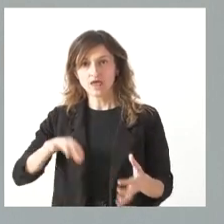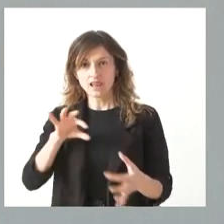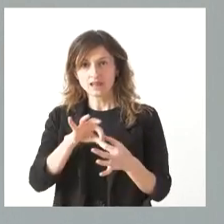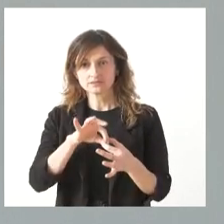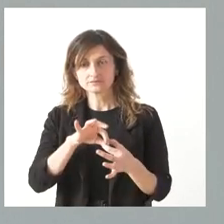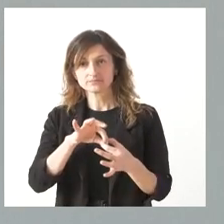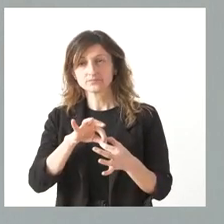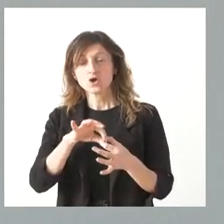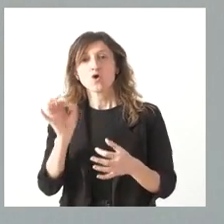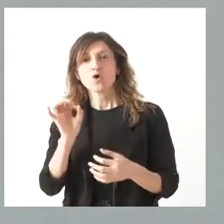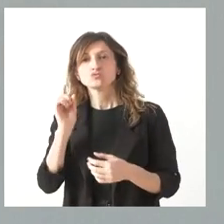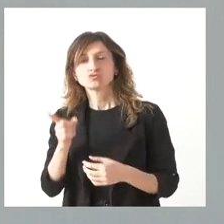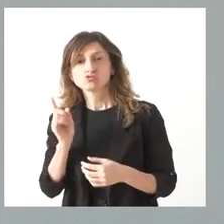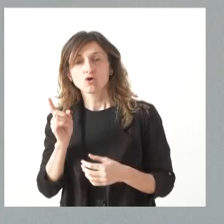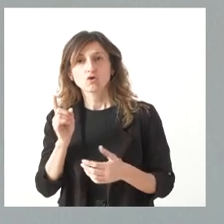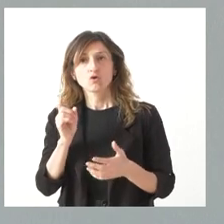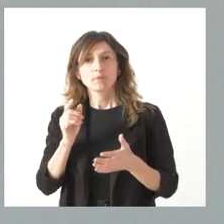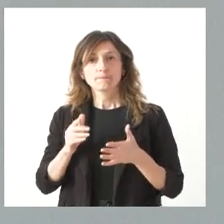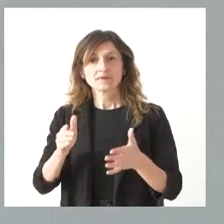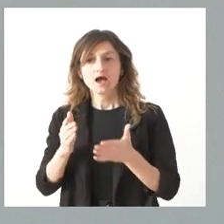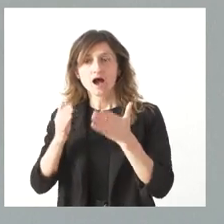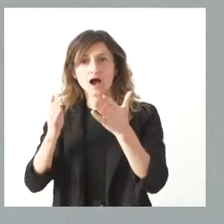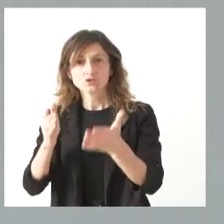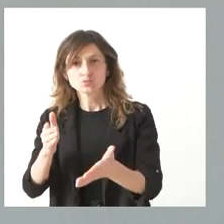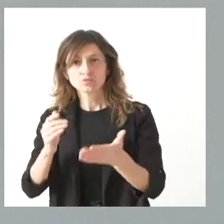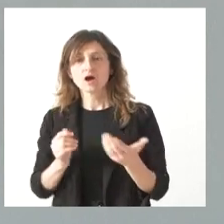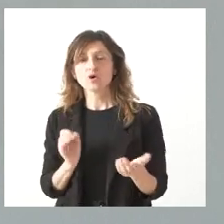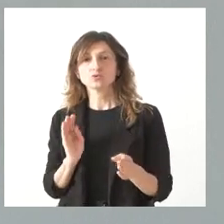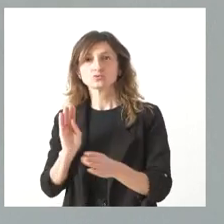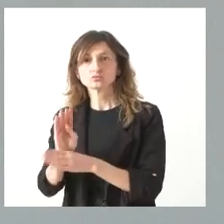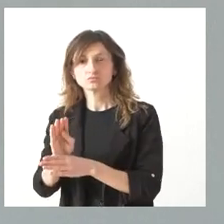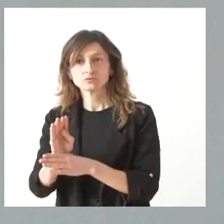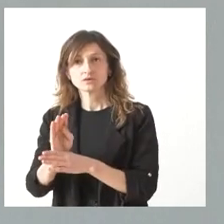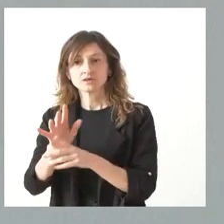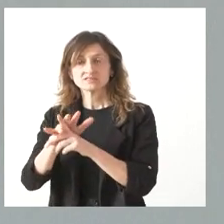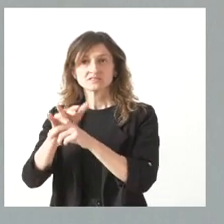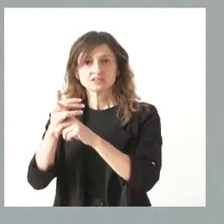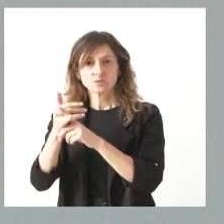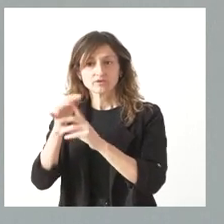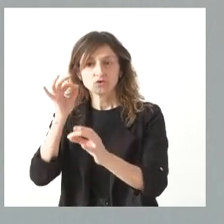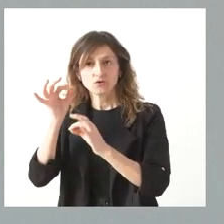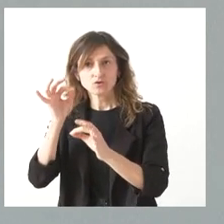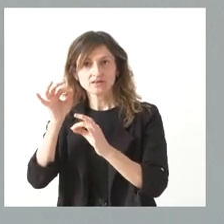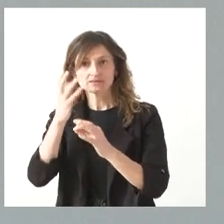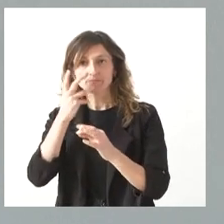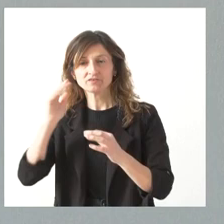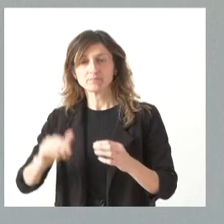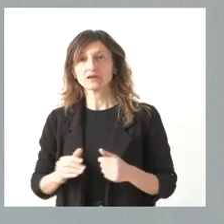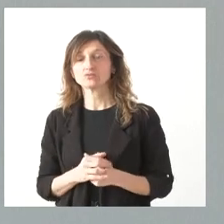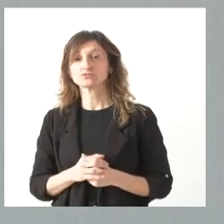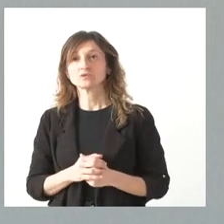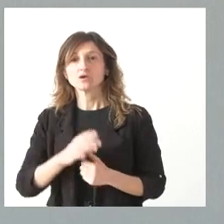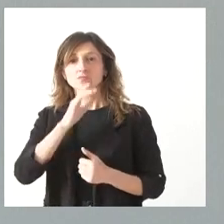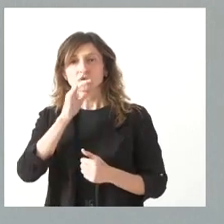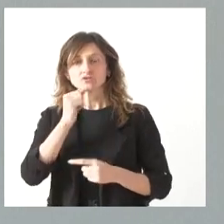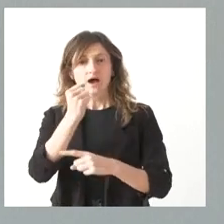actuar exclusivamente por la vía de la ayuda o de la subvención a una situación concreta de carencia. Y por eso hemos venido